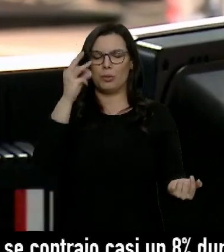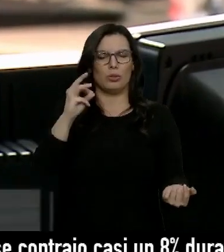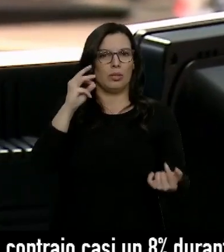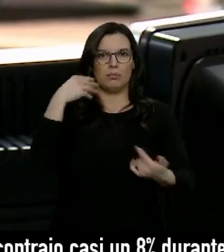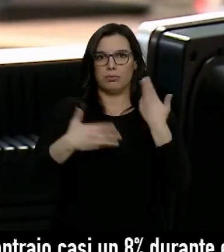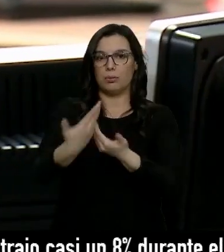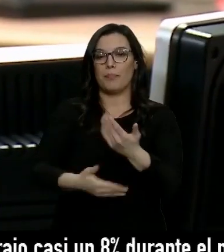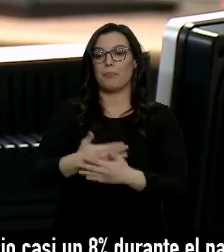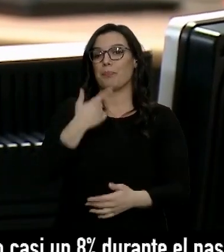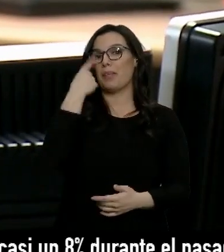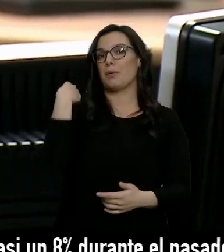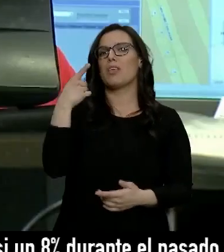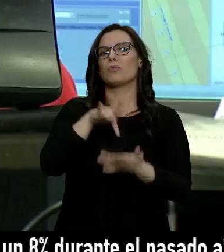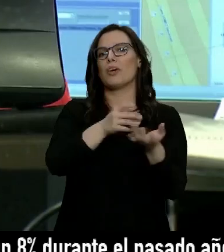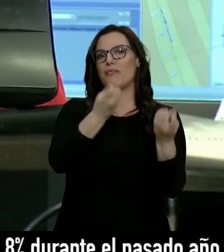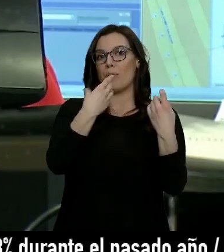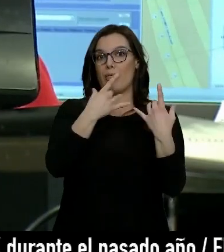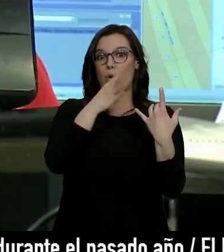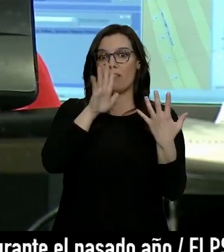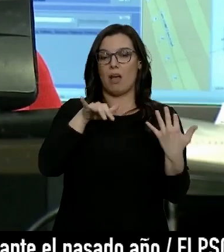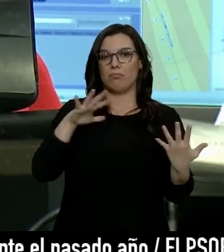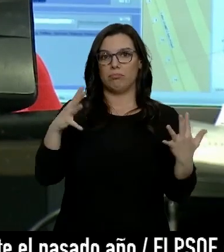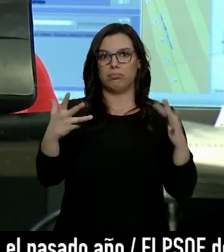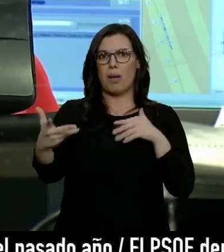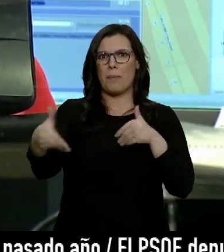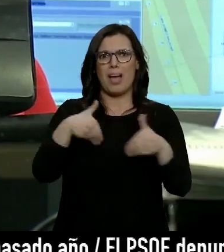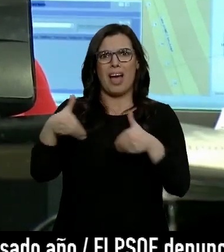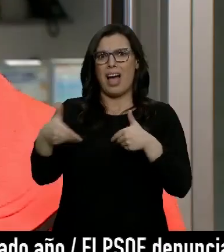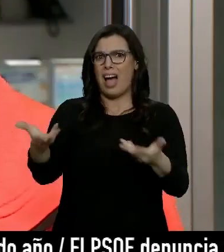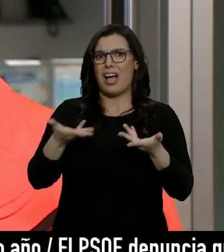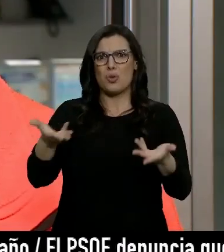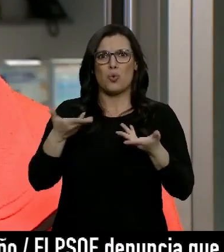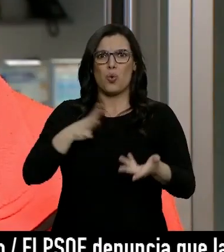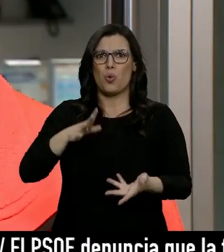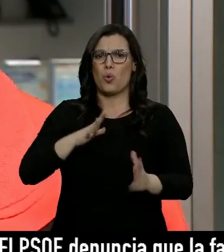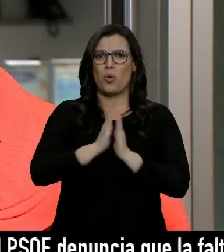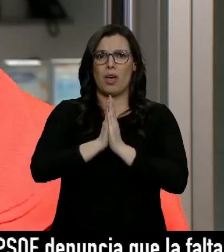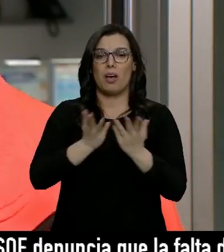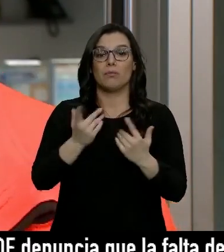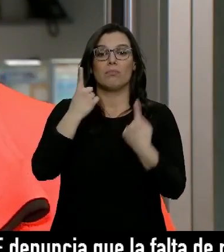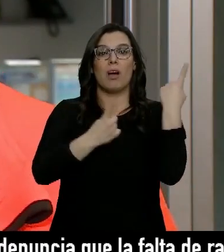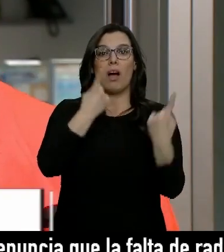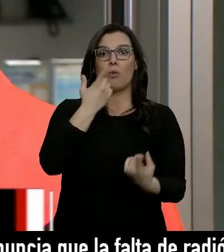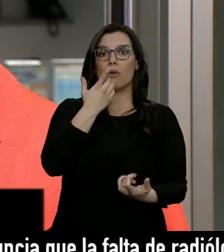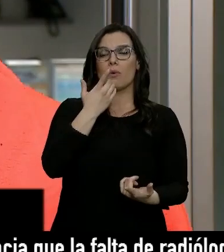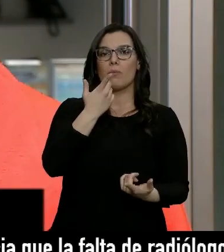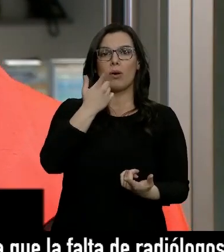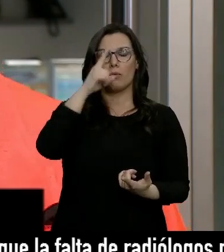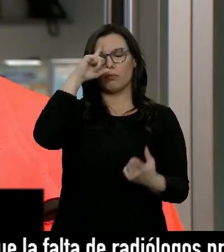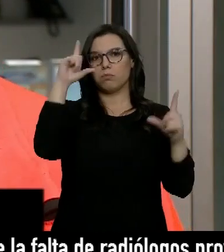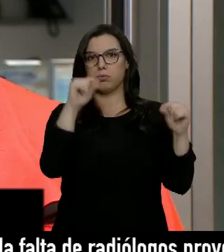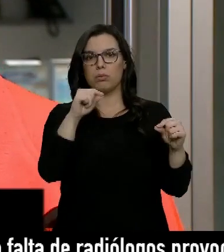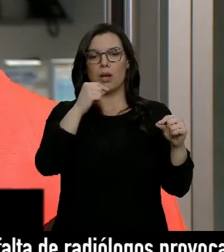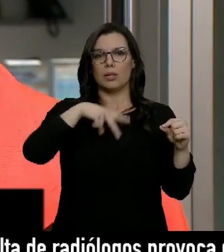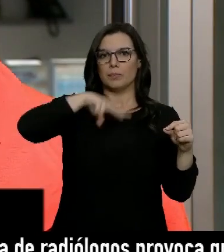Hace un año eran llamadas pidiendo información, pero se han convertido en peticiones de auxilio. Pacientes que a lo mejor habían perdido la conciencia, que no